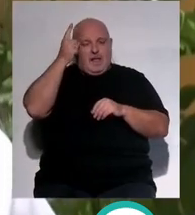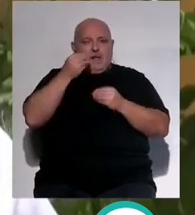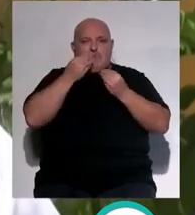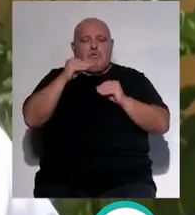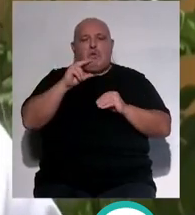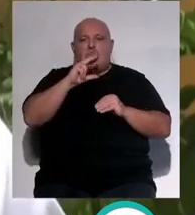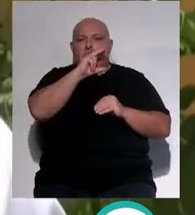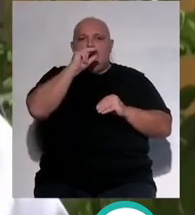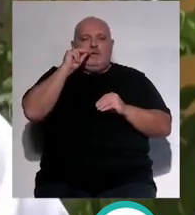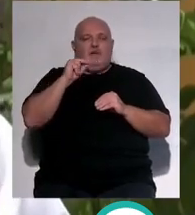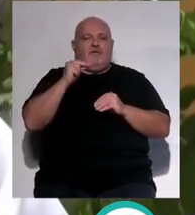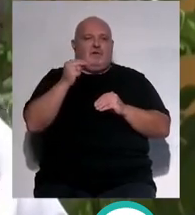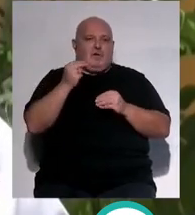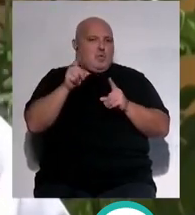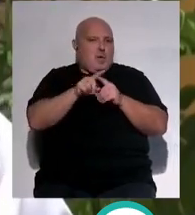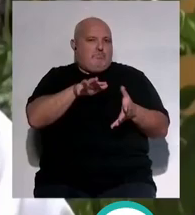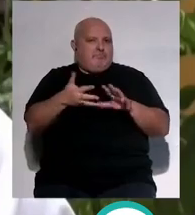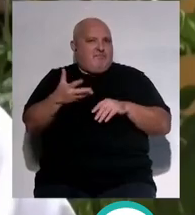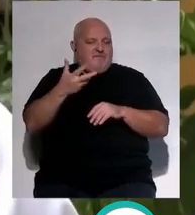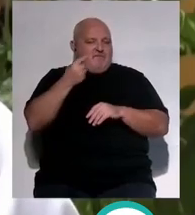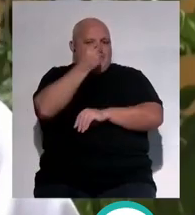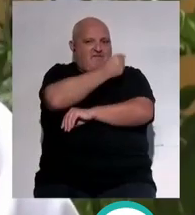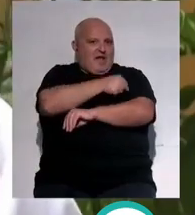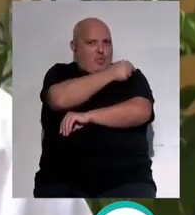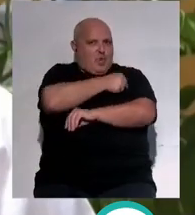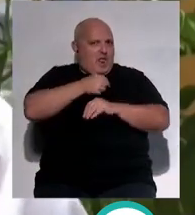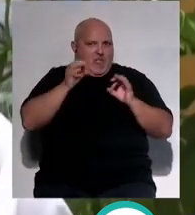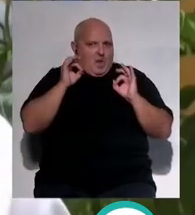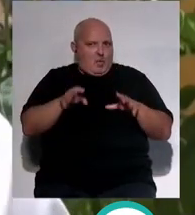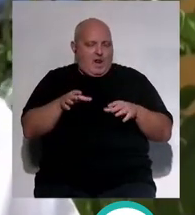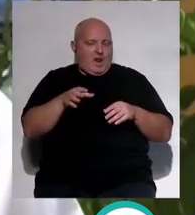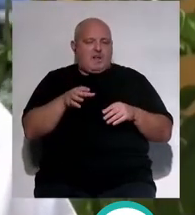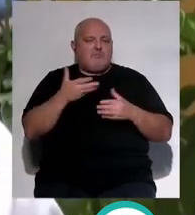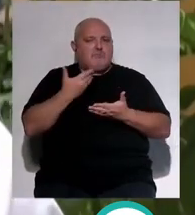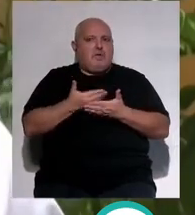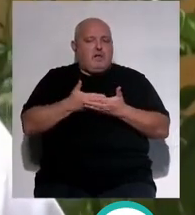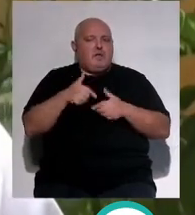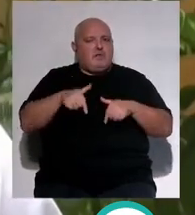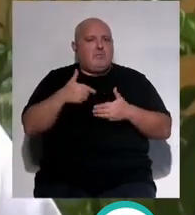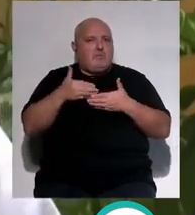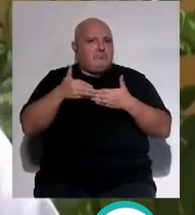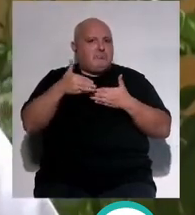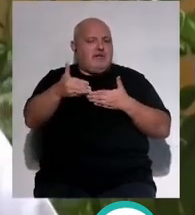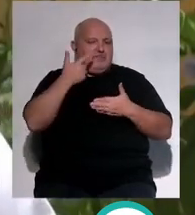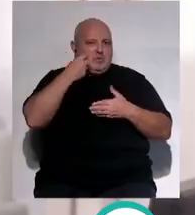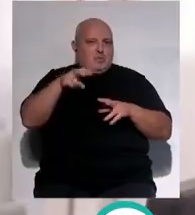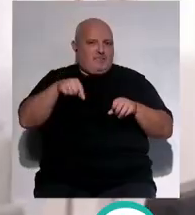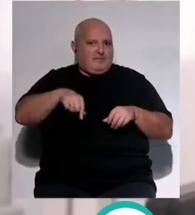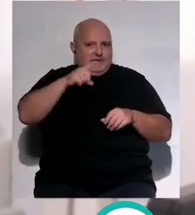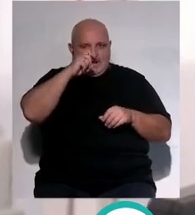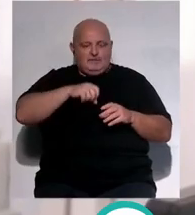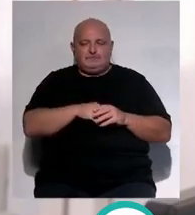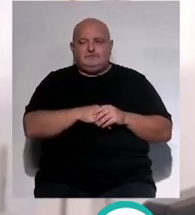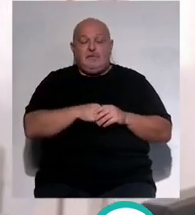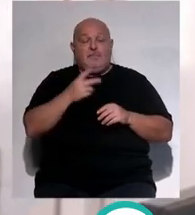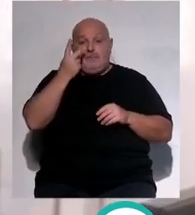buena opción la captación en otras comunidades ha sido muy buena o sea que vamos a intentarlo a ver aquí cómo va Recordar que